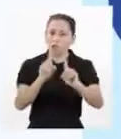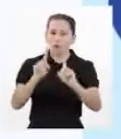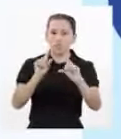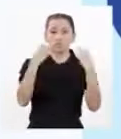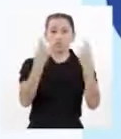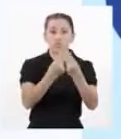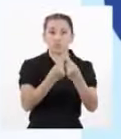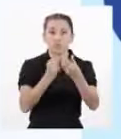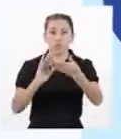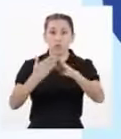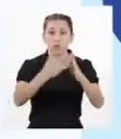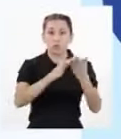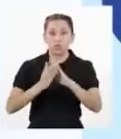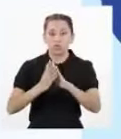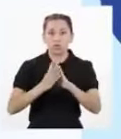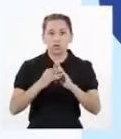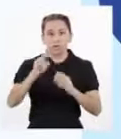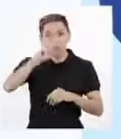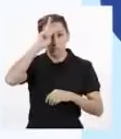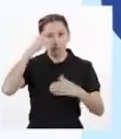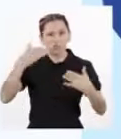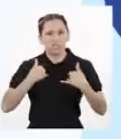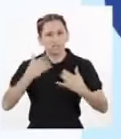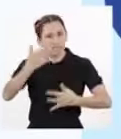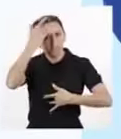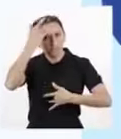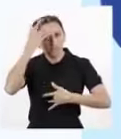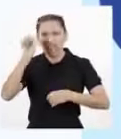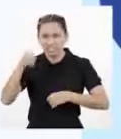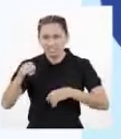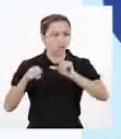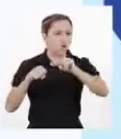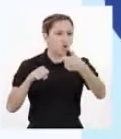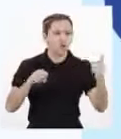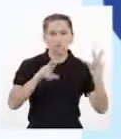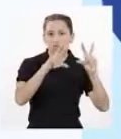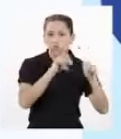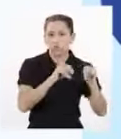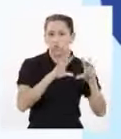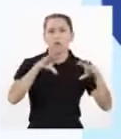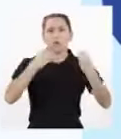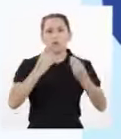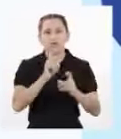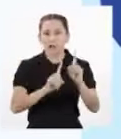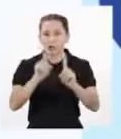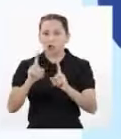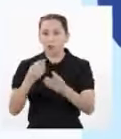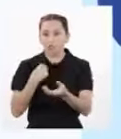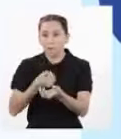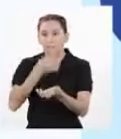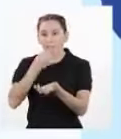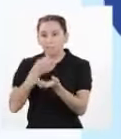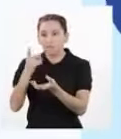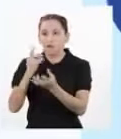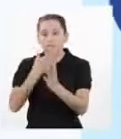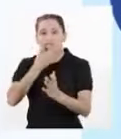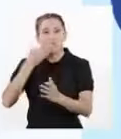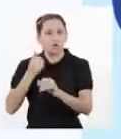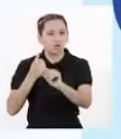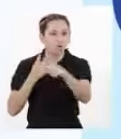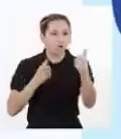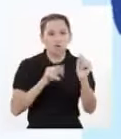poblacionales en Perú que tienen algunas enfermedades y otras no Porque algunos mejoran con algún tratamiento y otros no